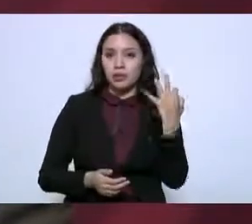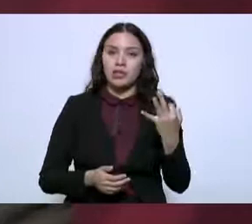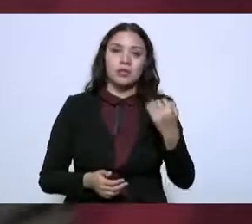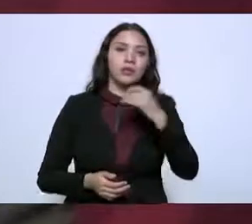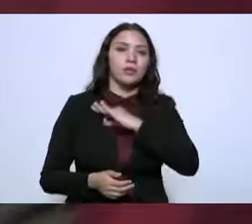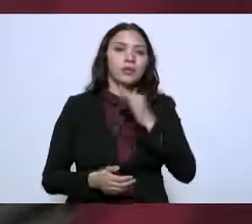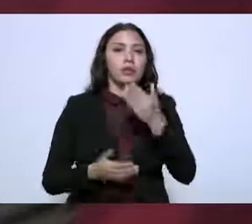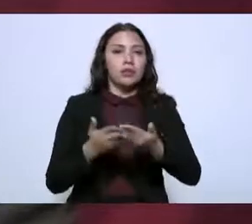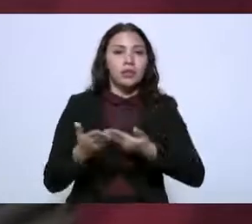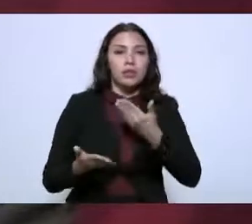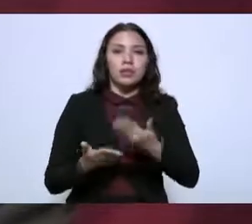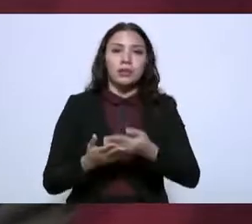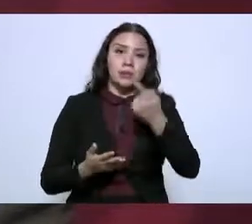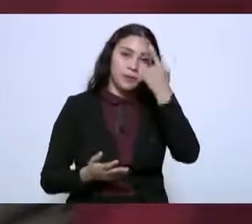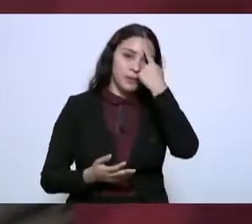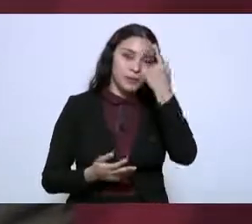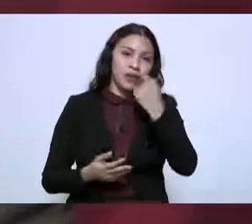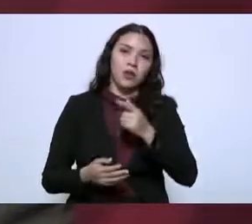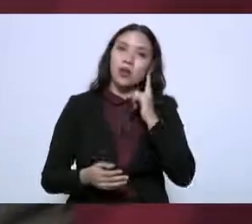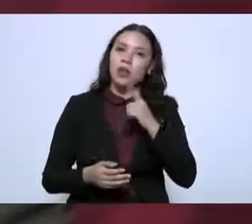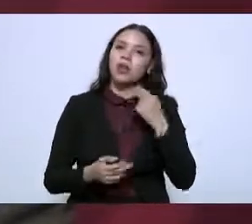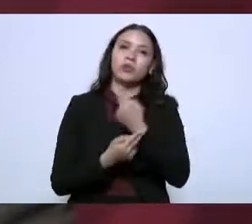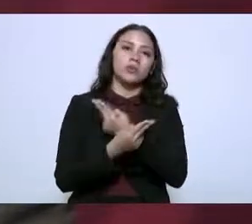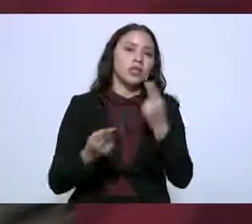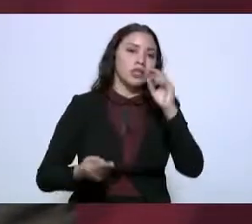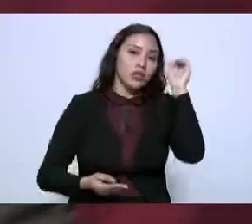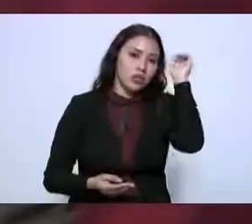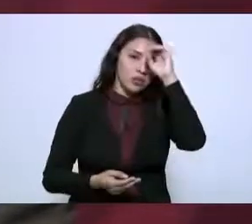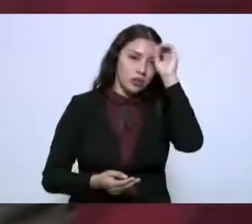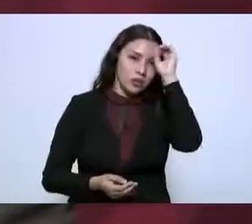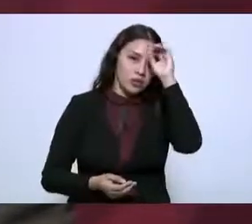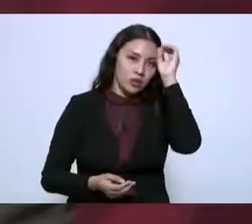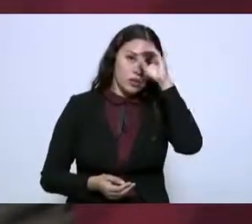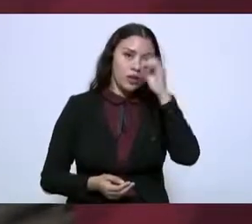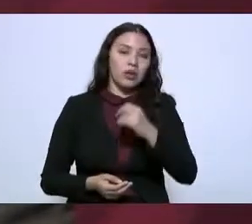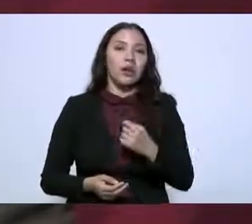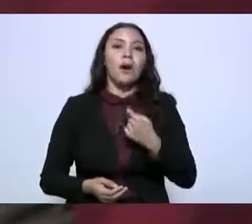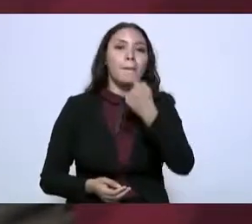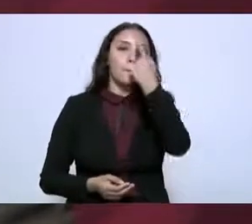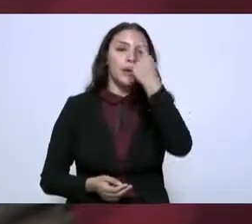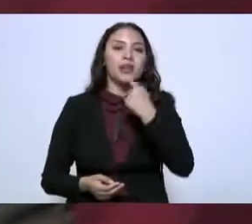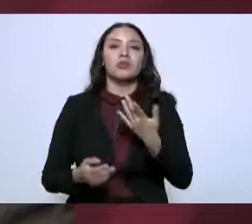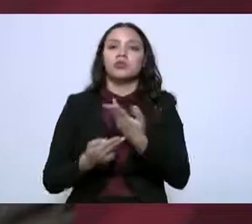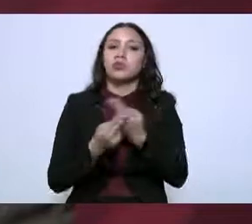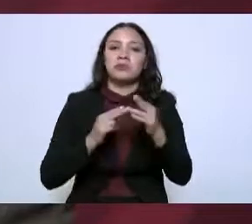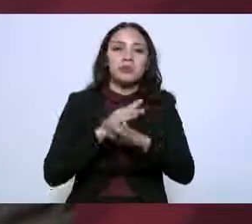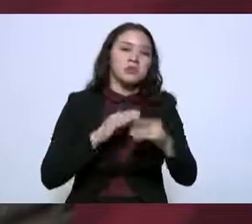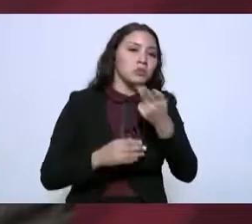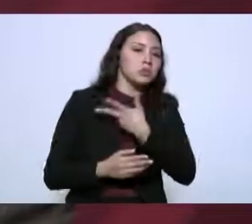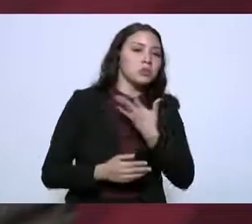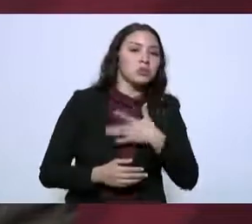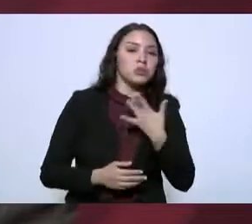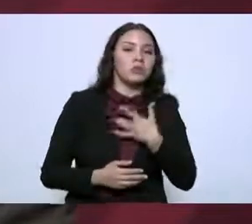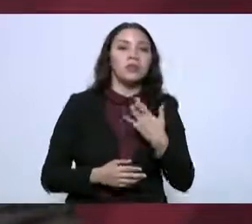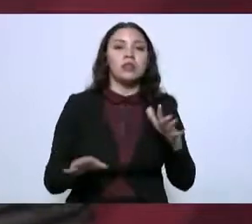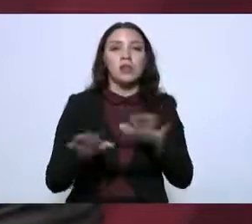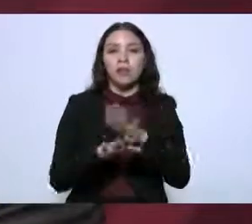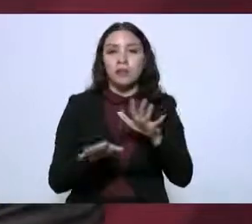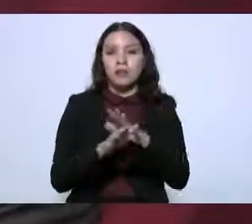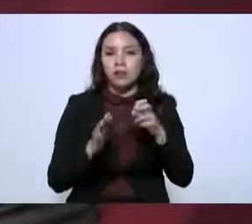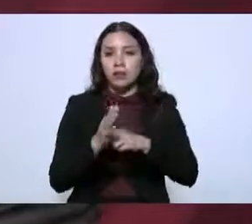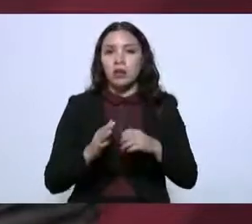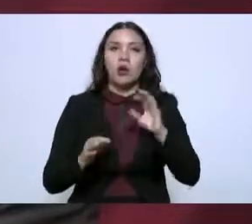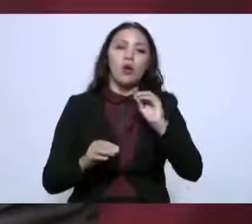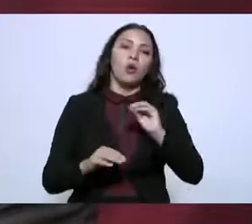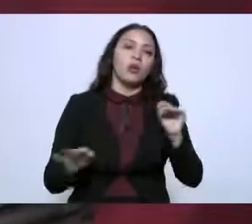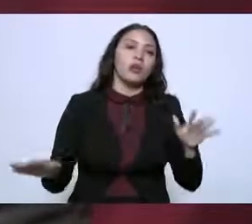solicitud sería que queda a su consideración la valoración de esta ingeniería básica, la asignación de la